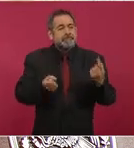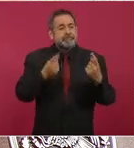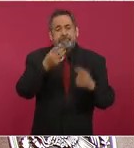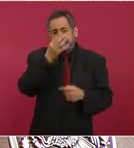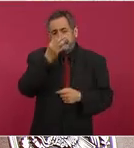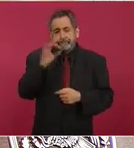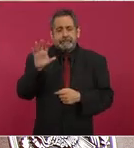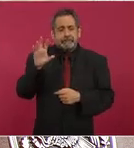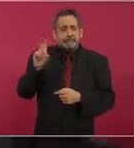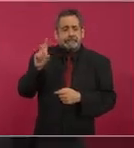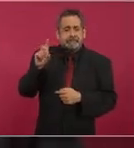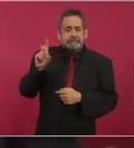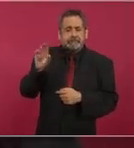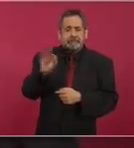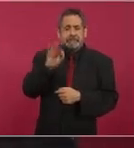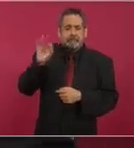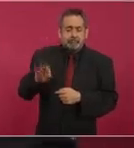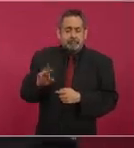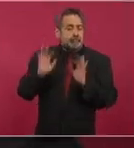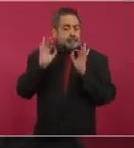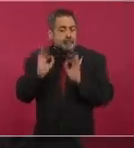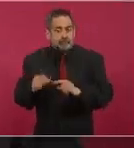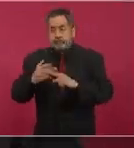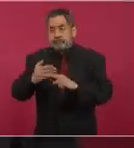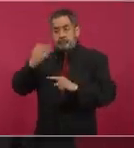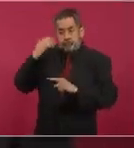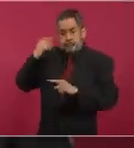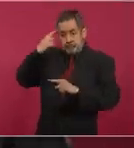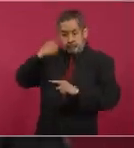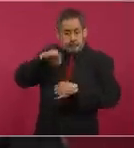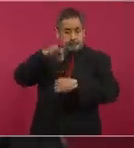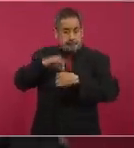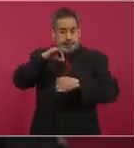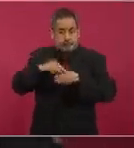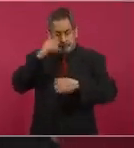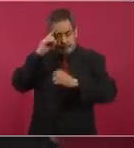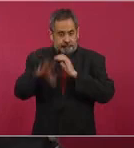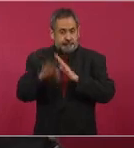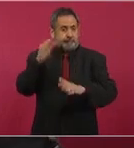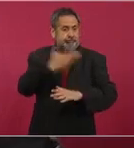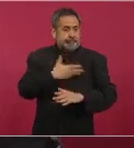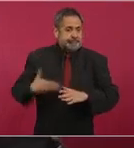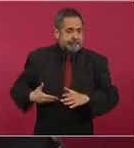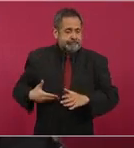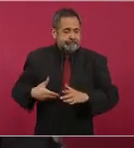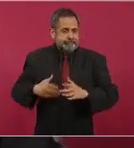30 por ciento de las casillas que se instalan en una elección